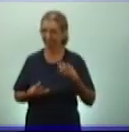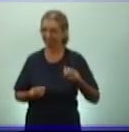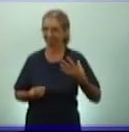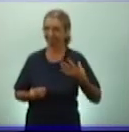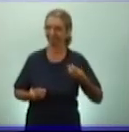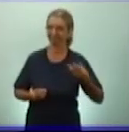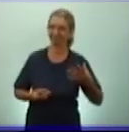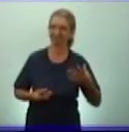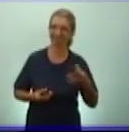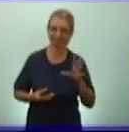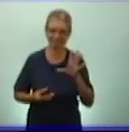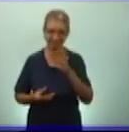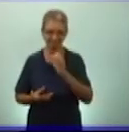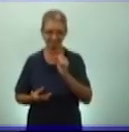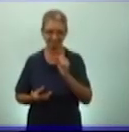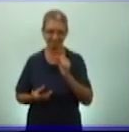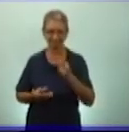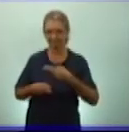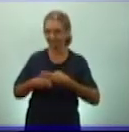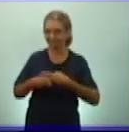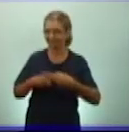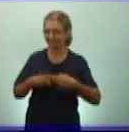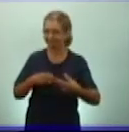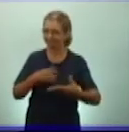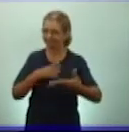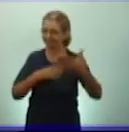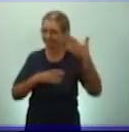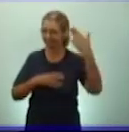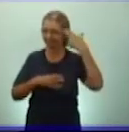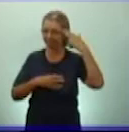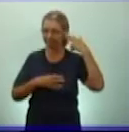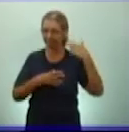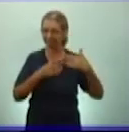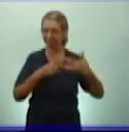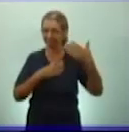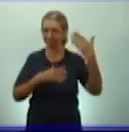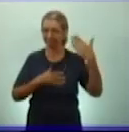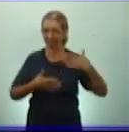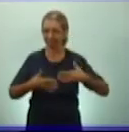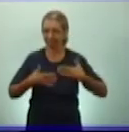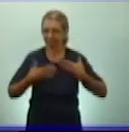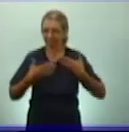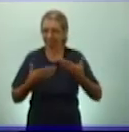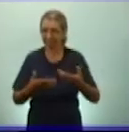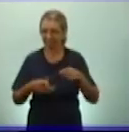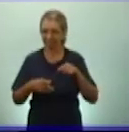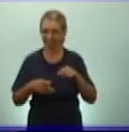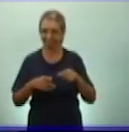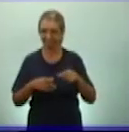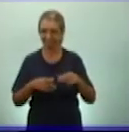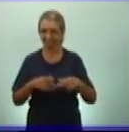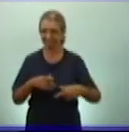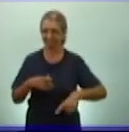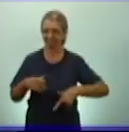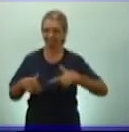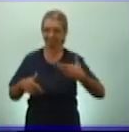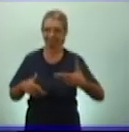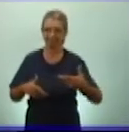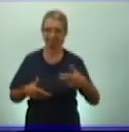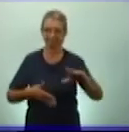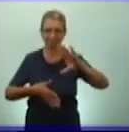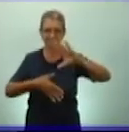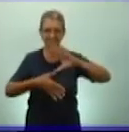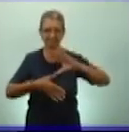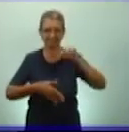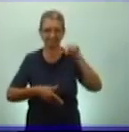todos aquellos grandes aportes también que nos han dejado las civilizaciones de América que hasta hoy